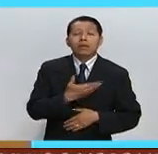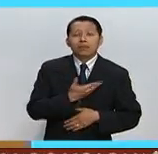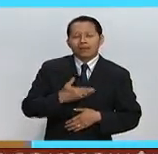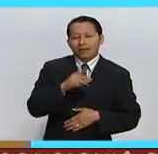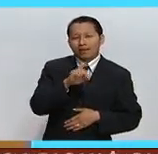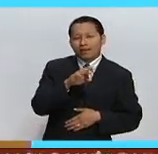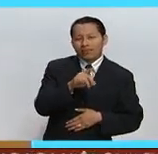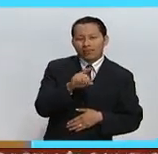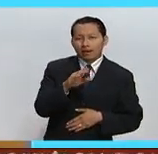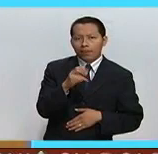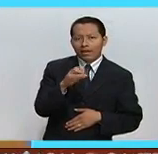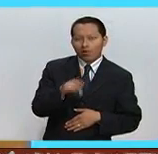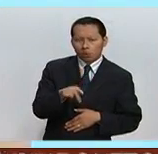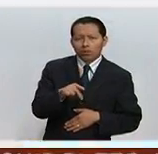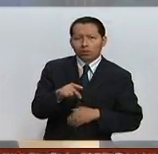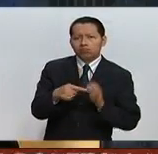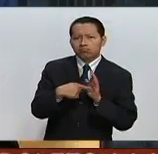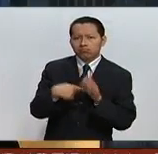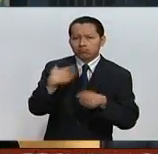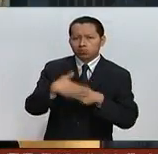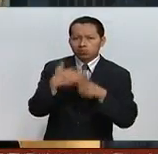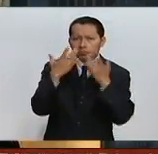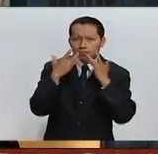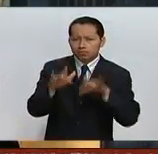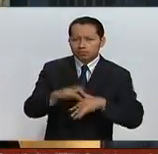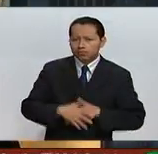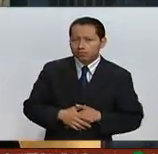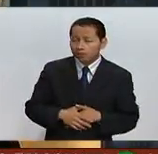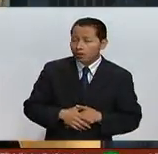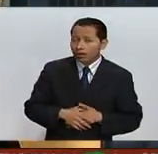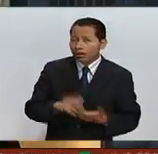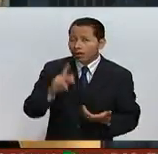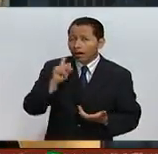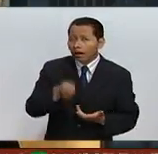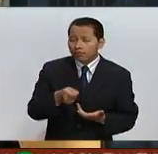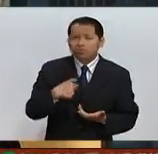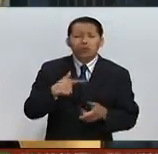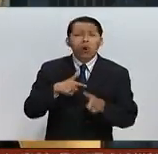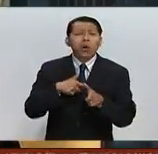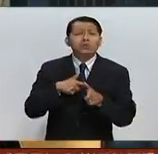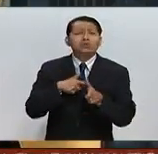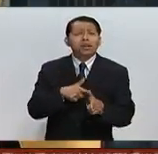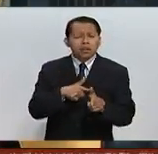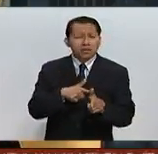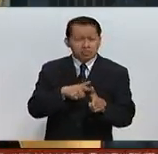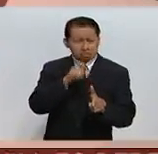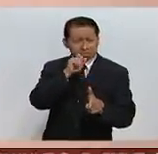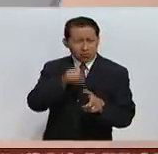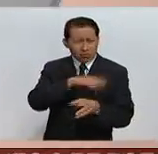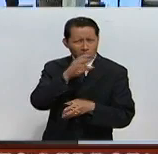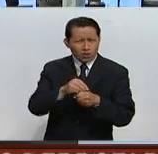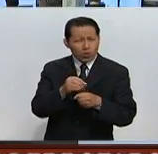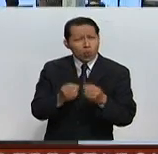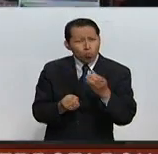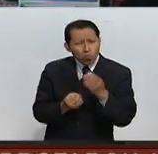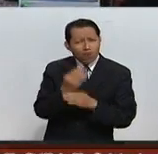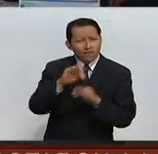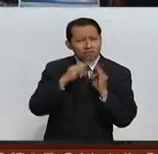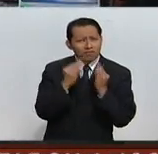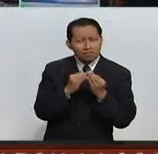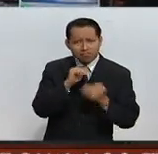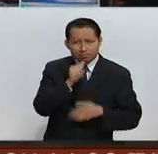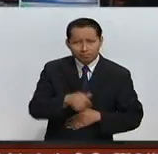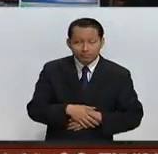Cameron presenta su renuncia. Pero no es lo adecuado que sea el capitán que dirija este nuevo rumbo. El